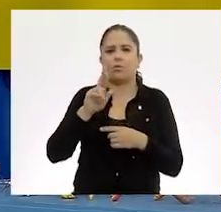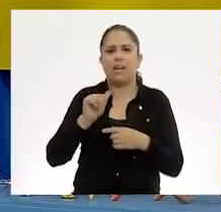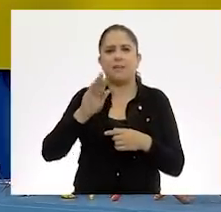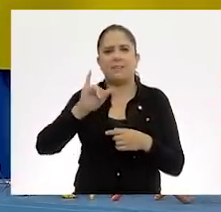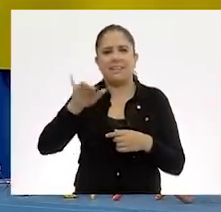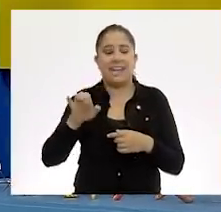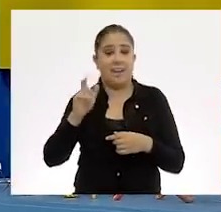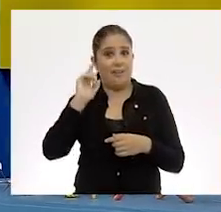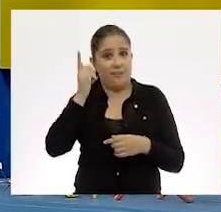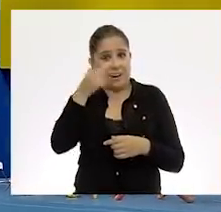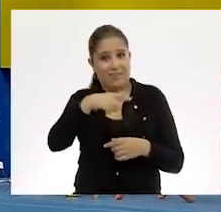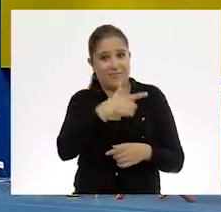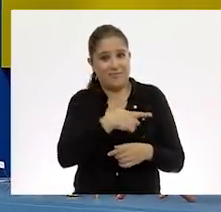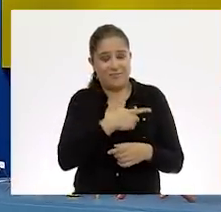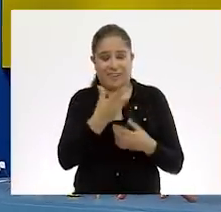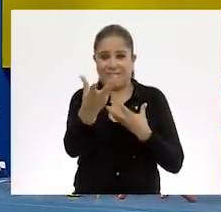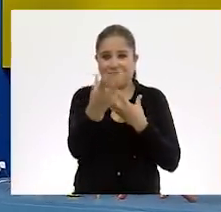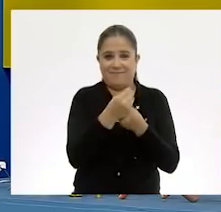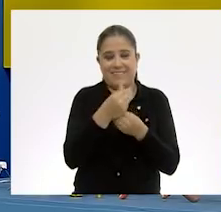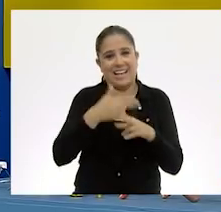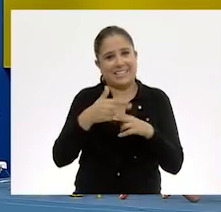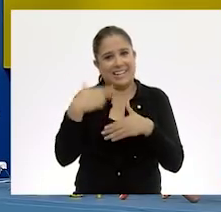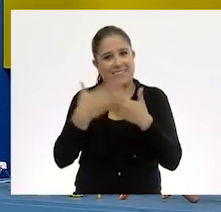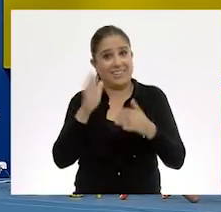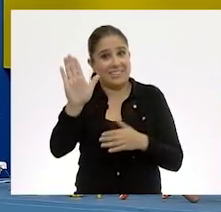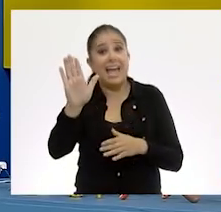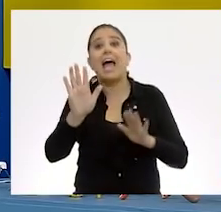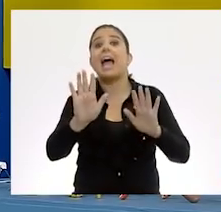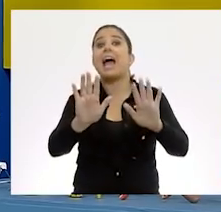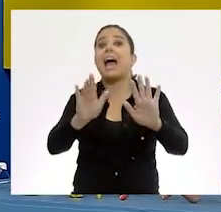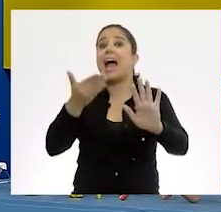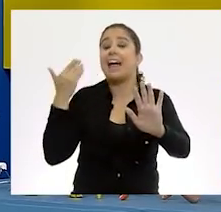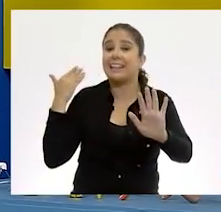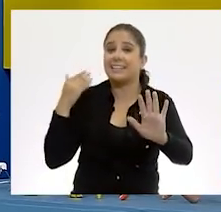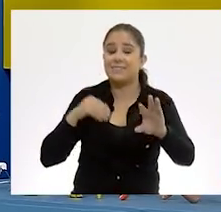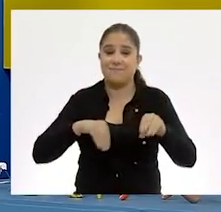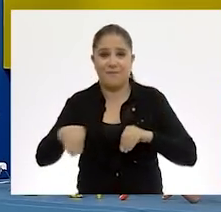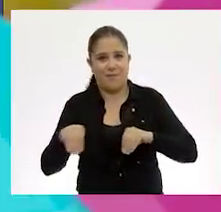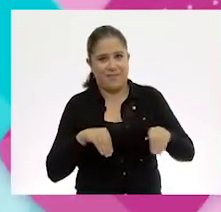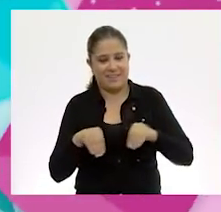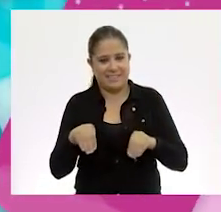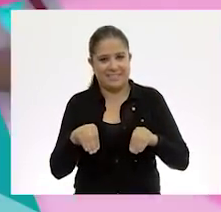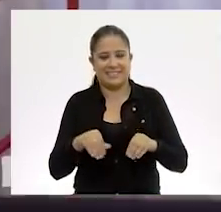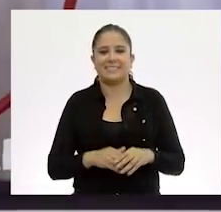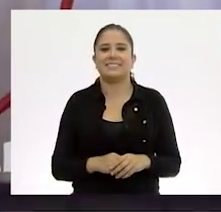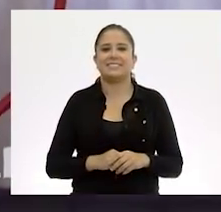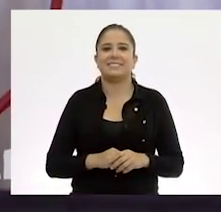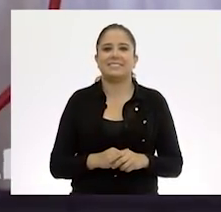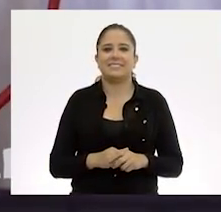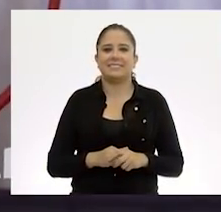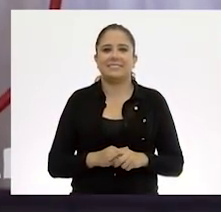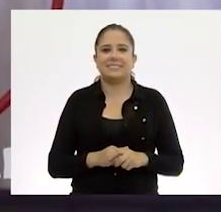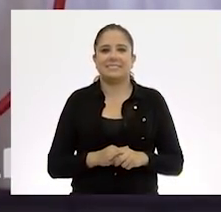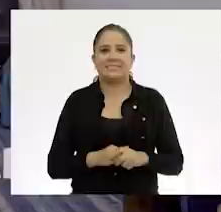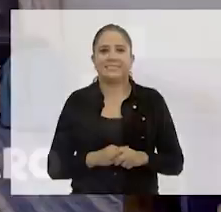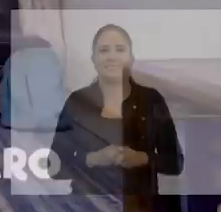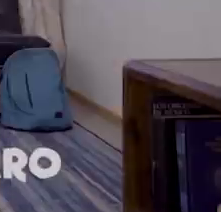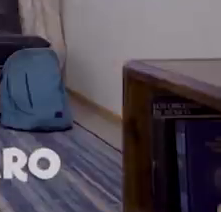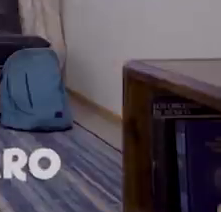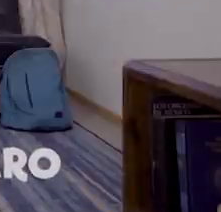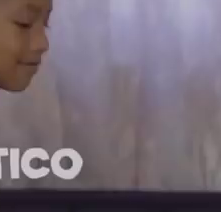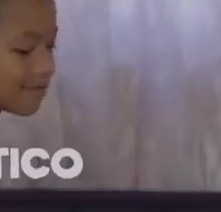Espero que lo hayan disfrutado tanto como nosotros. Hasta la próxima. Pero antes, vamos a movernos un poco. ¡Gracias! ¡Gracias!